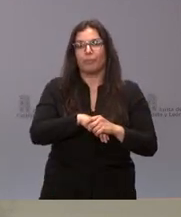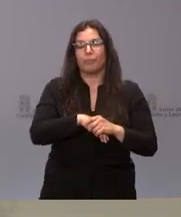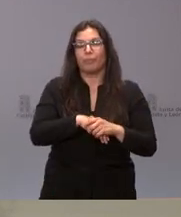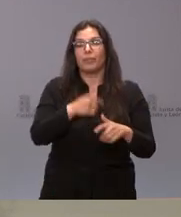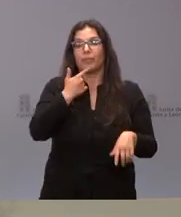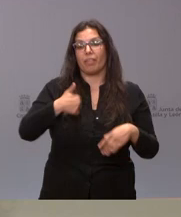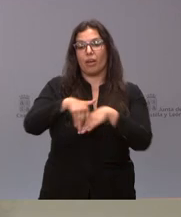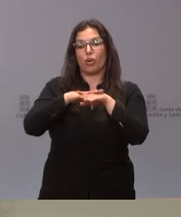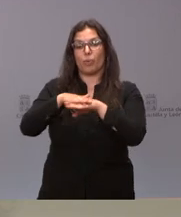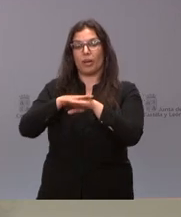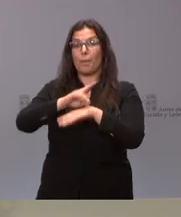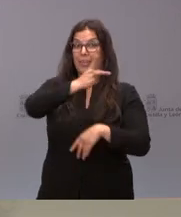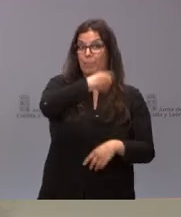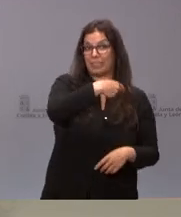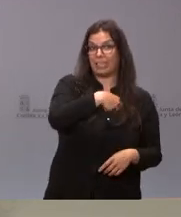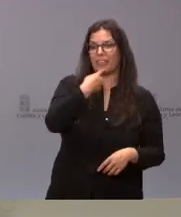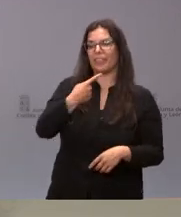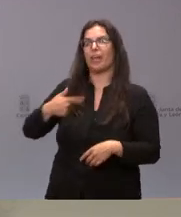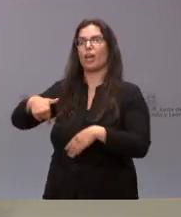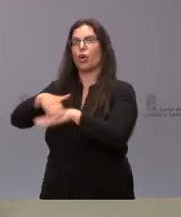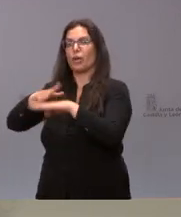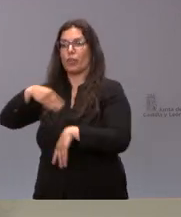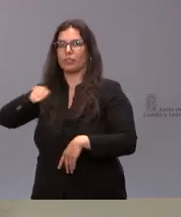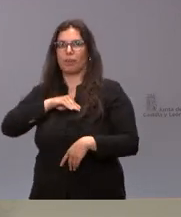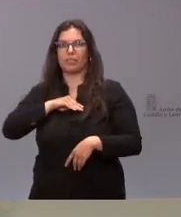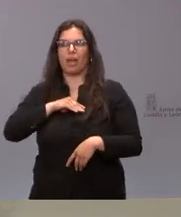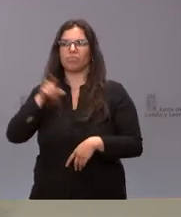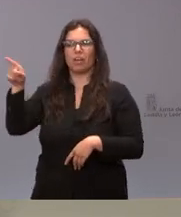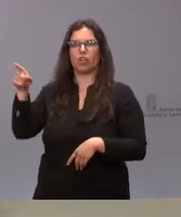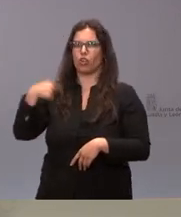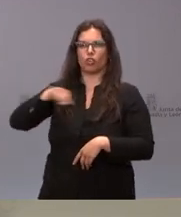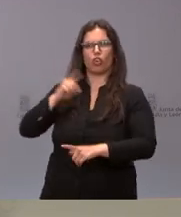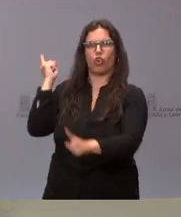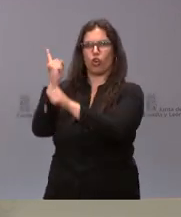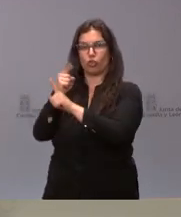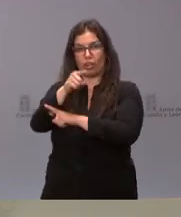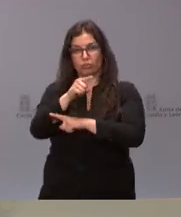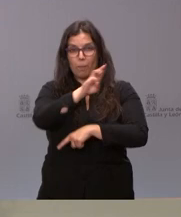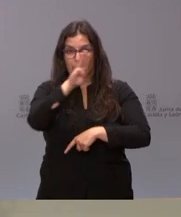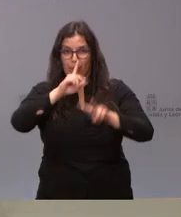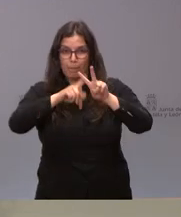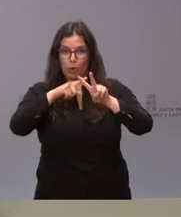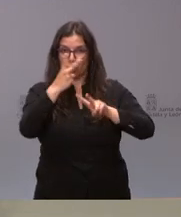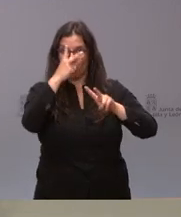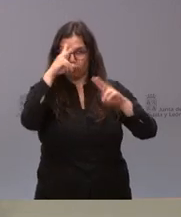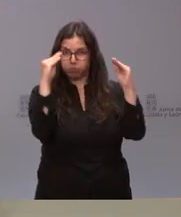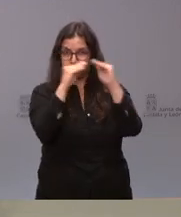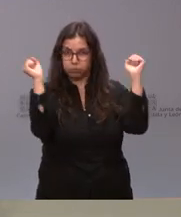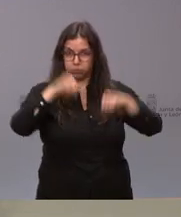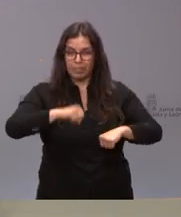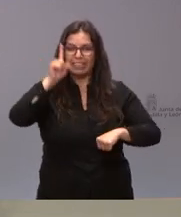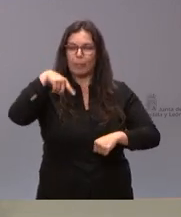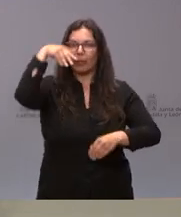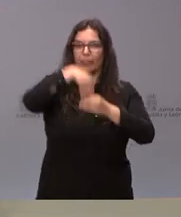que el Gobierno de España tendría a la Junta enfrente. No sé si esta es la posición acordada entre PP y Vox y quería saber exactamente cuál es la postura que defiende la Junta,